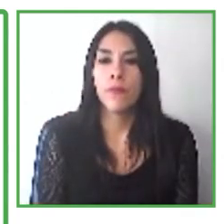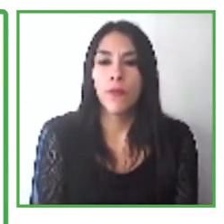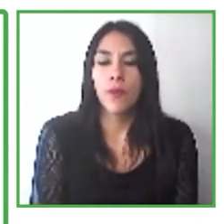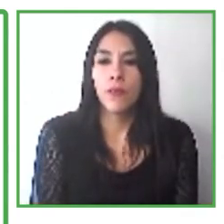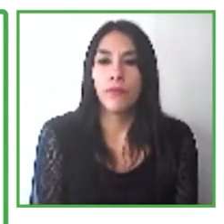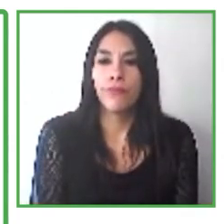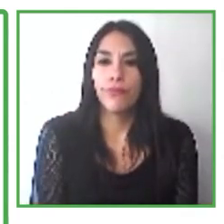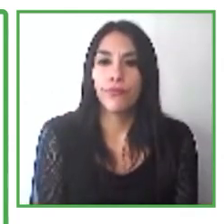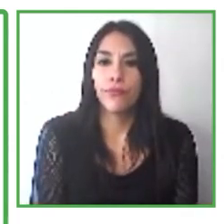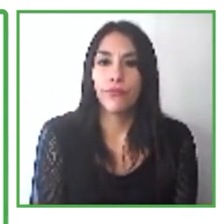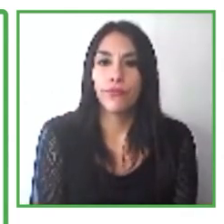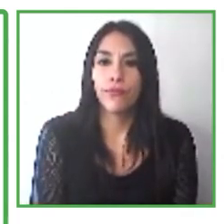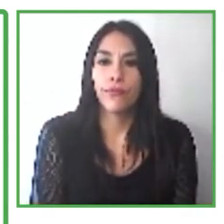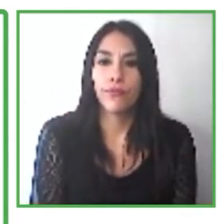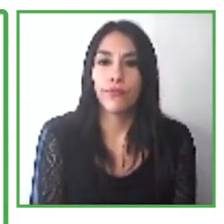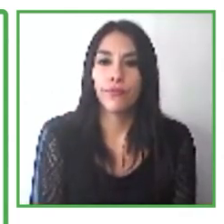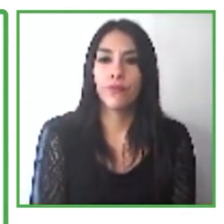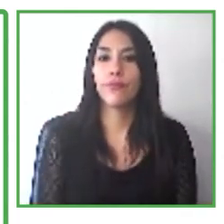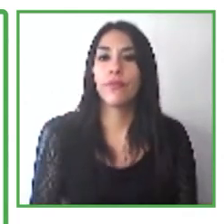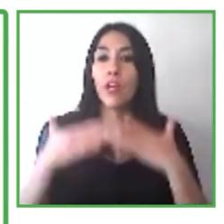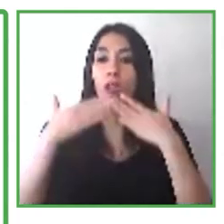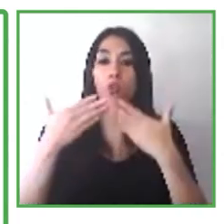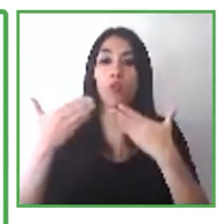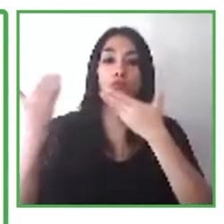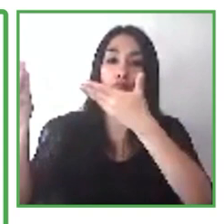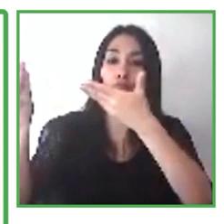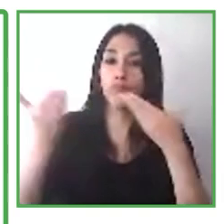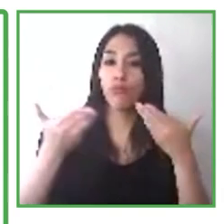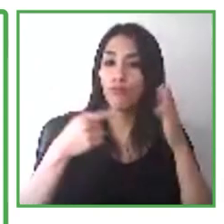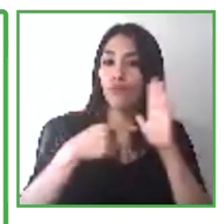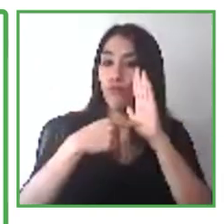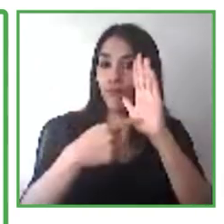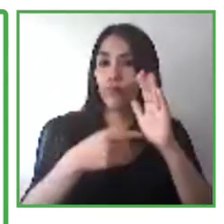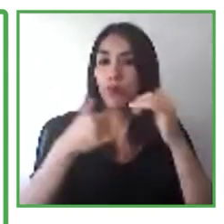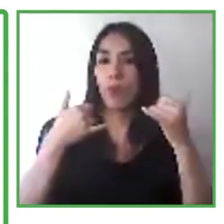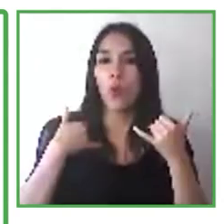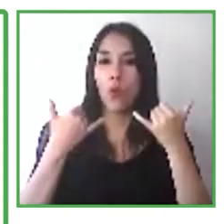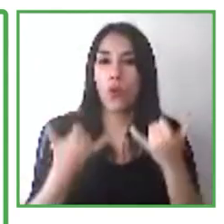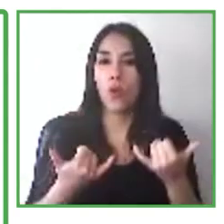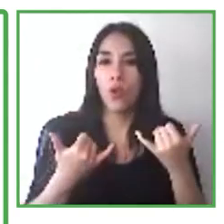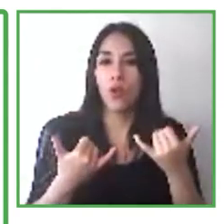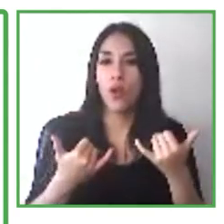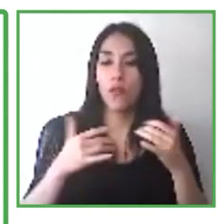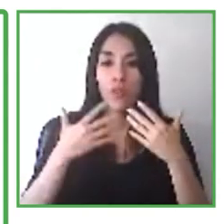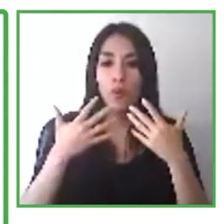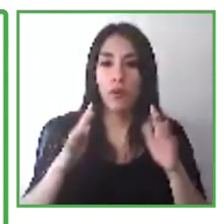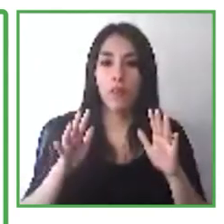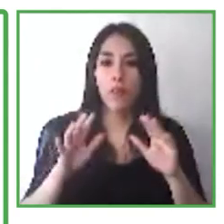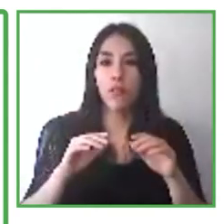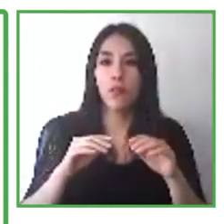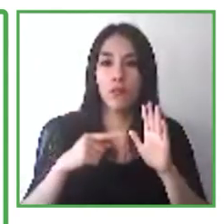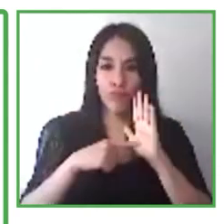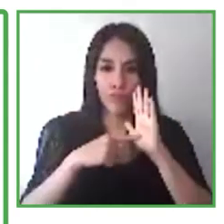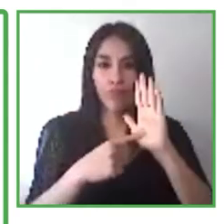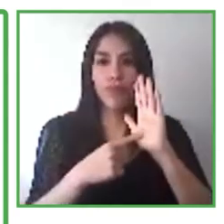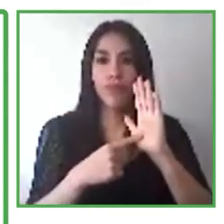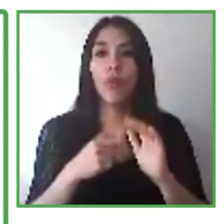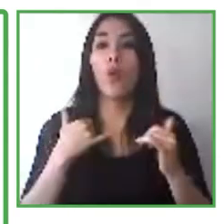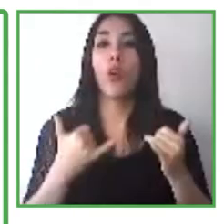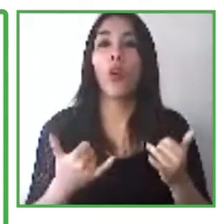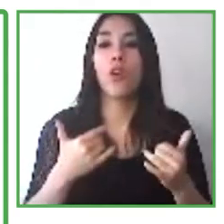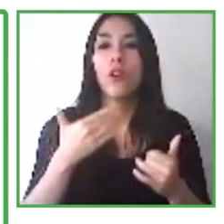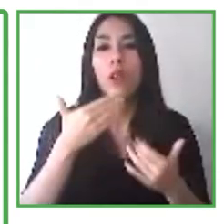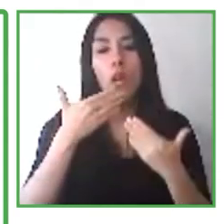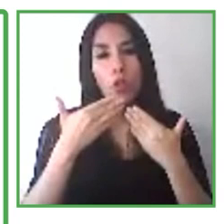Muchas gracias, Maite. Y ahora, para terminar nuestra presentación, me gustaría terminar con